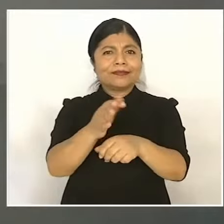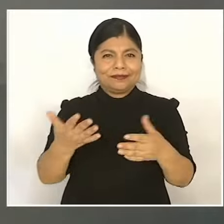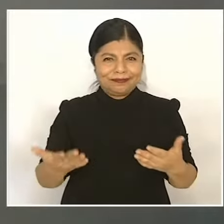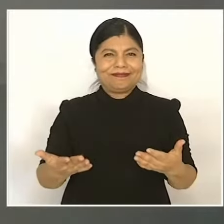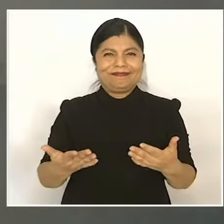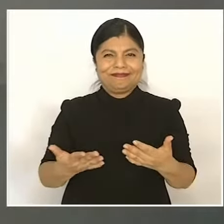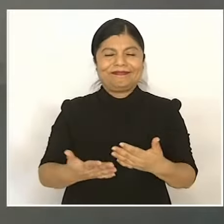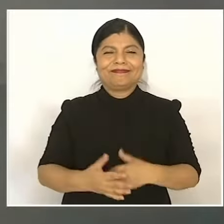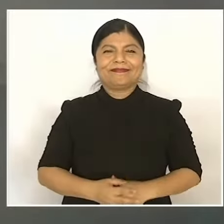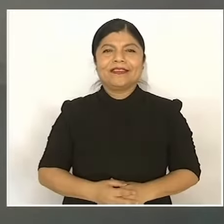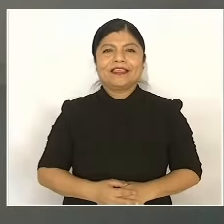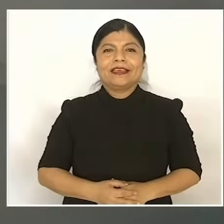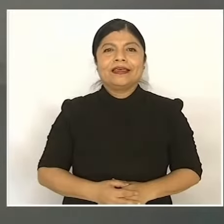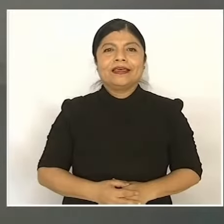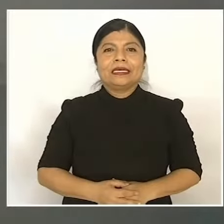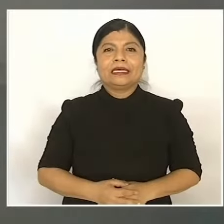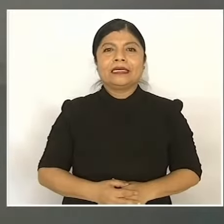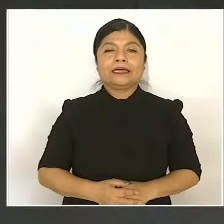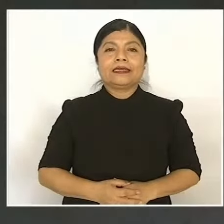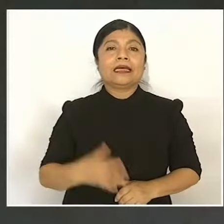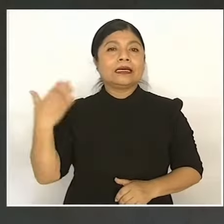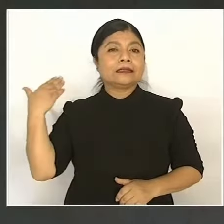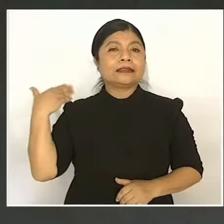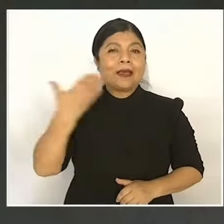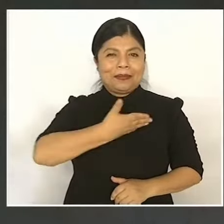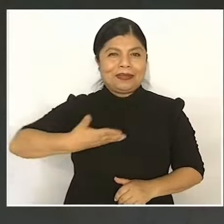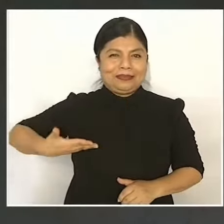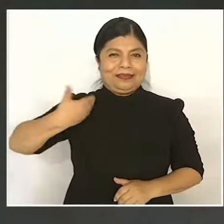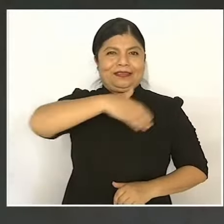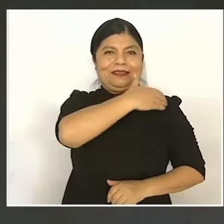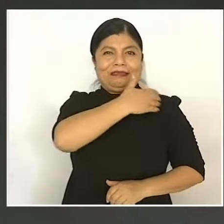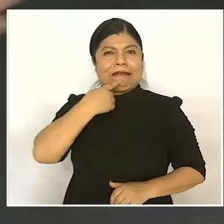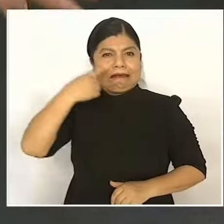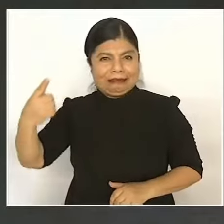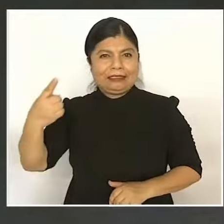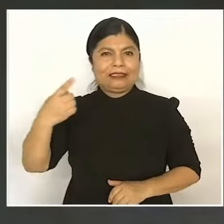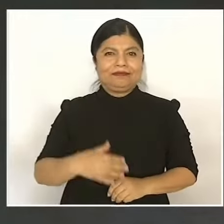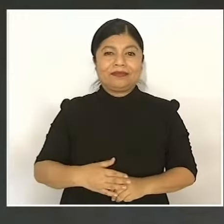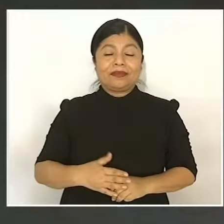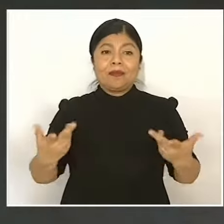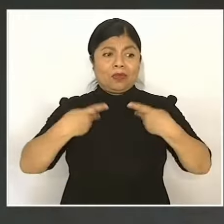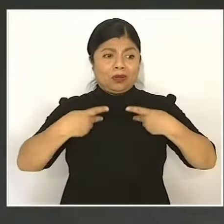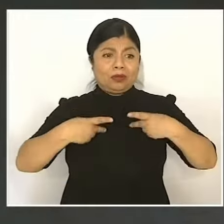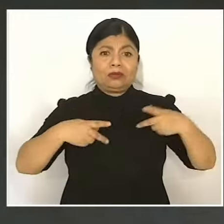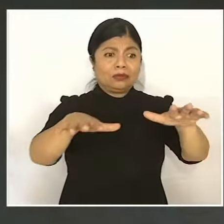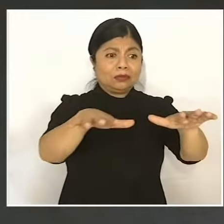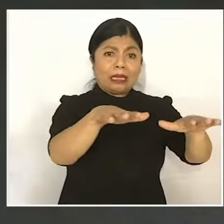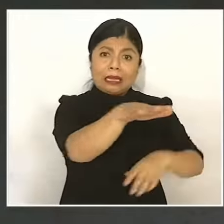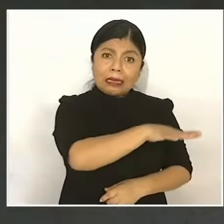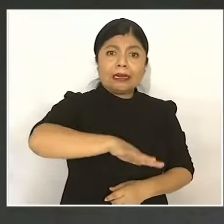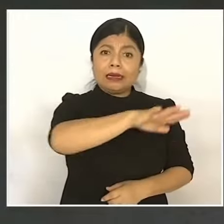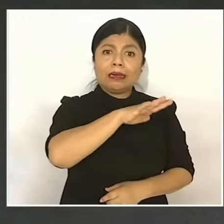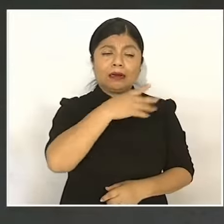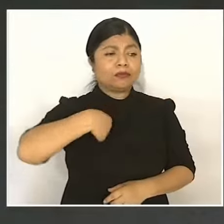Y como lo decía nuestra presidenta, con el pueblo todo, sin el pueblo nada. O ¿cómo se va a limpiar de corrupción el Poder